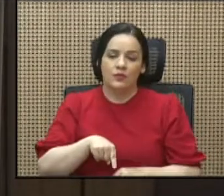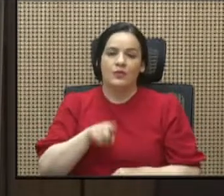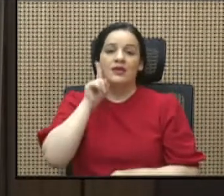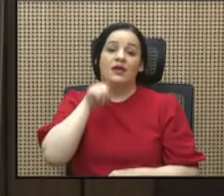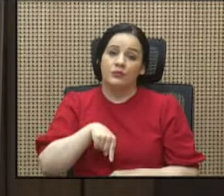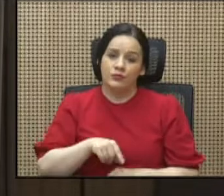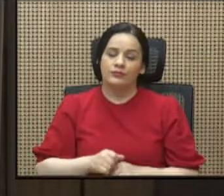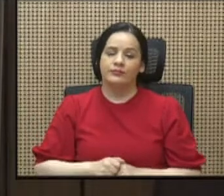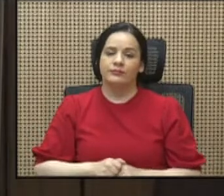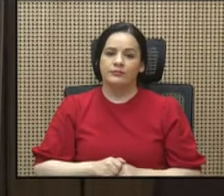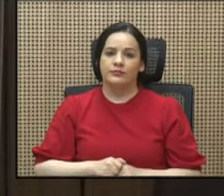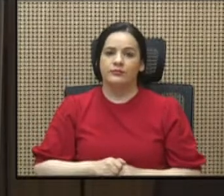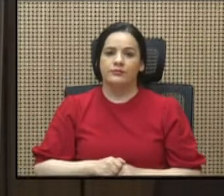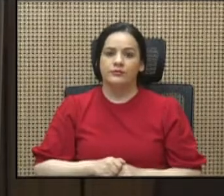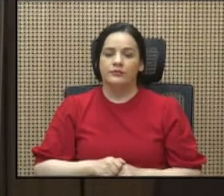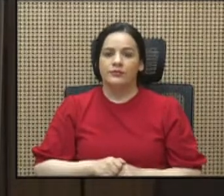engañó